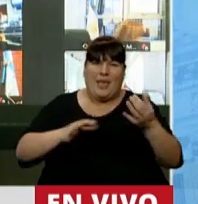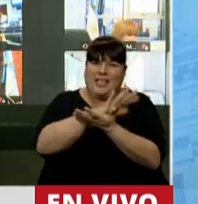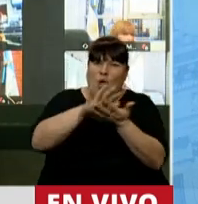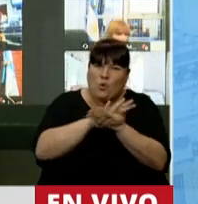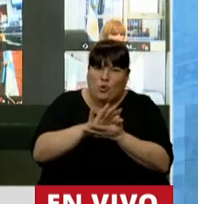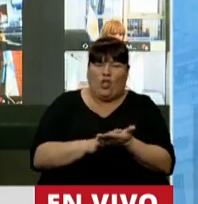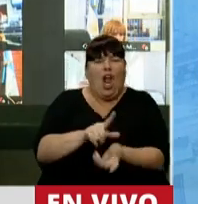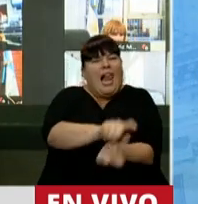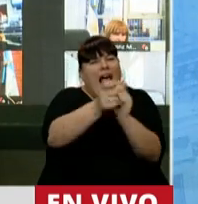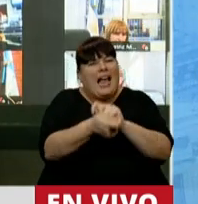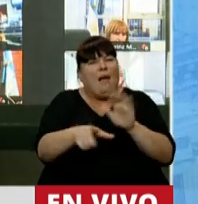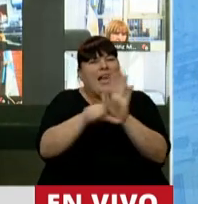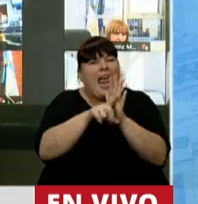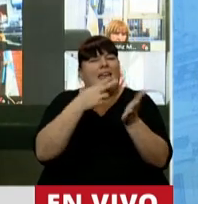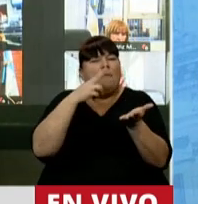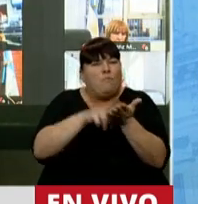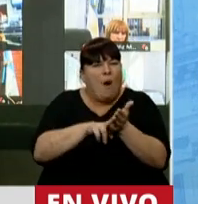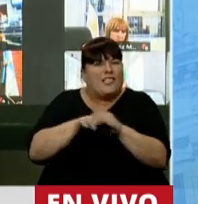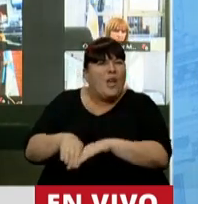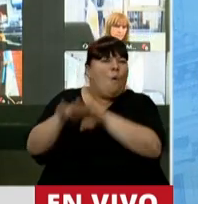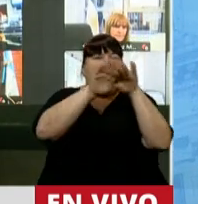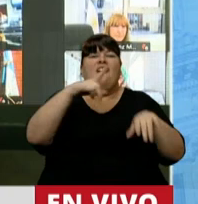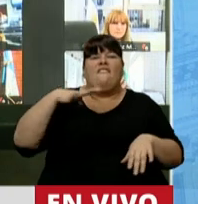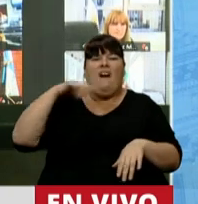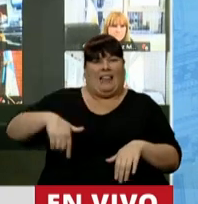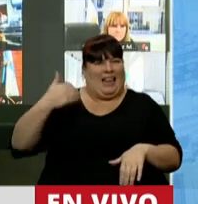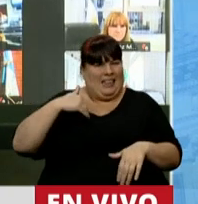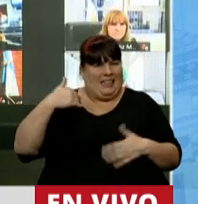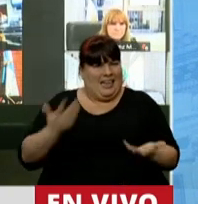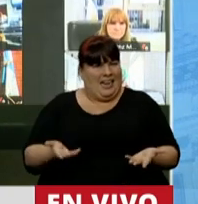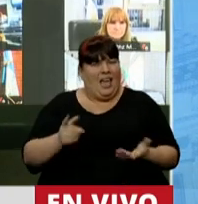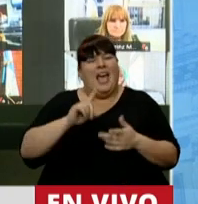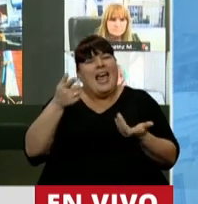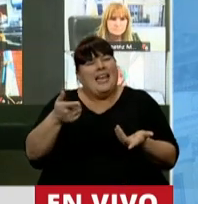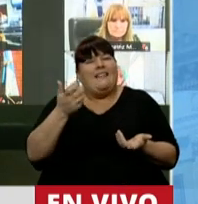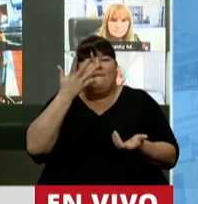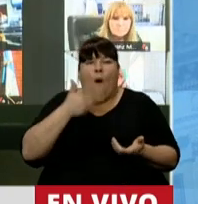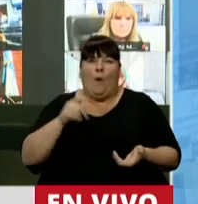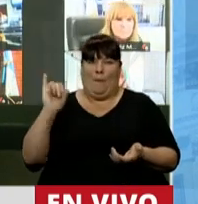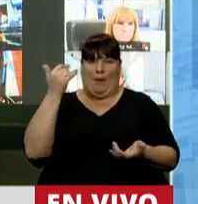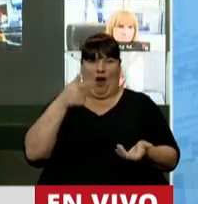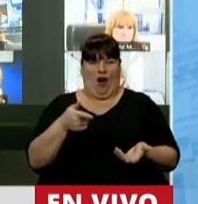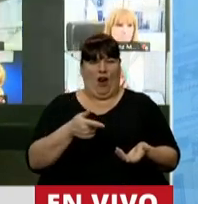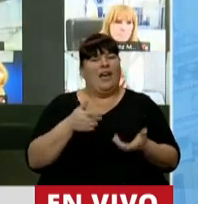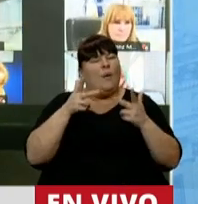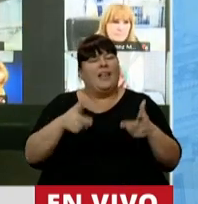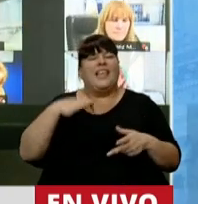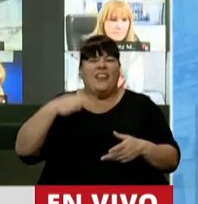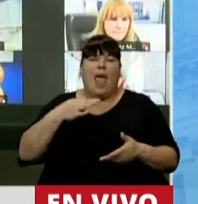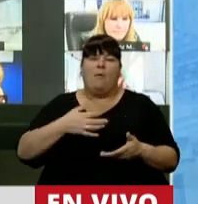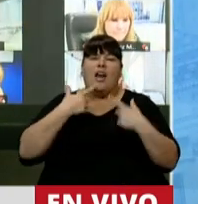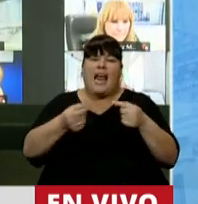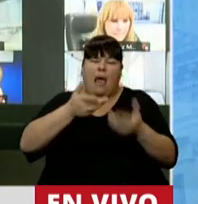de la reforma y la equidad fiscal que falta en la Argentina. No vale decir que sería deseable, vale decir que seamos